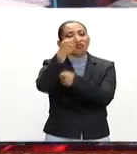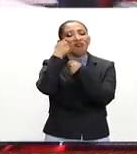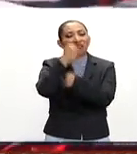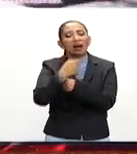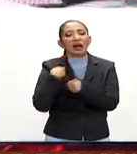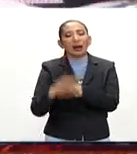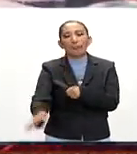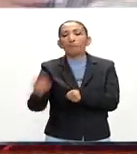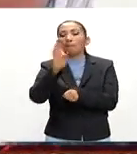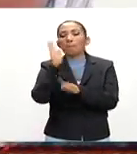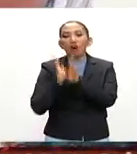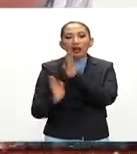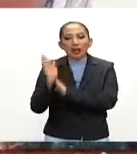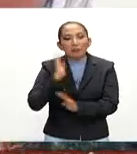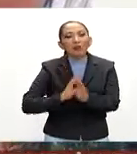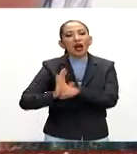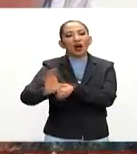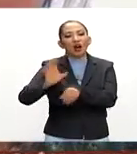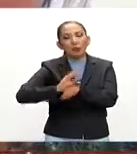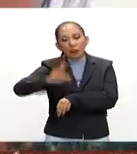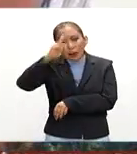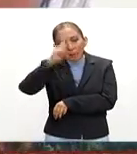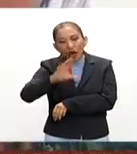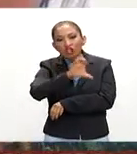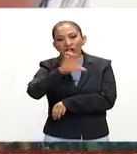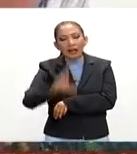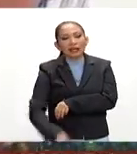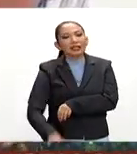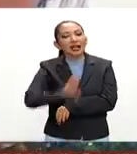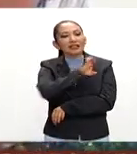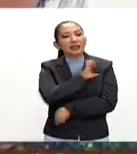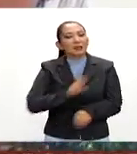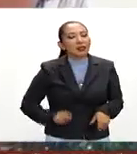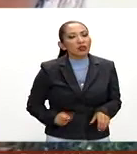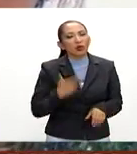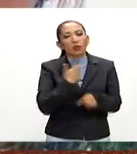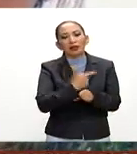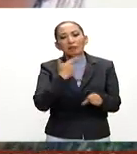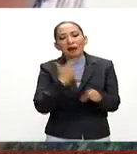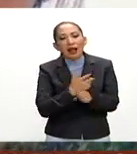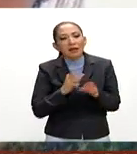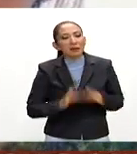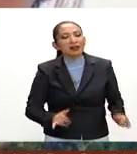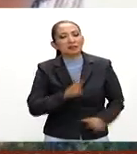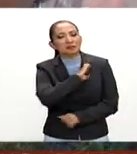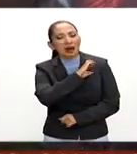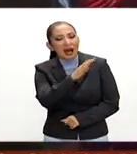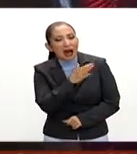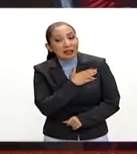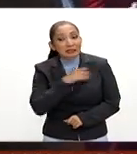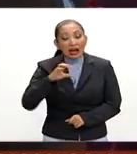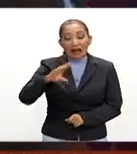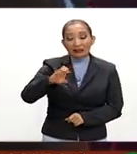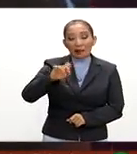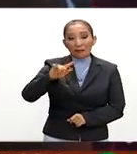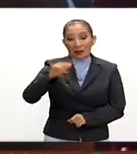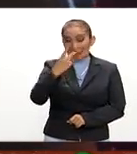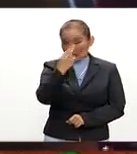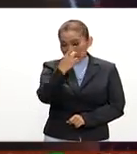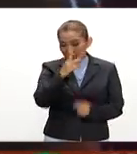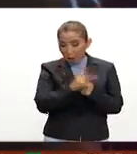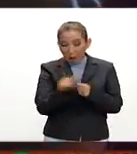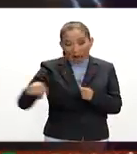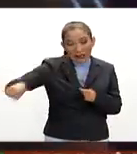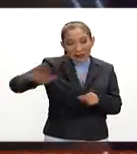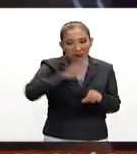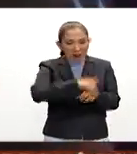Bolivia, Chile, Paraguay, Ecuador, Colombia, Uruguay, México, Costa Rica, El Salvador, Guatemala, España y Francia. De acuerdo con la Cepal, 14 de los 25 países